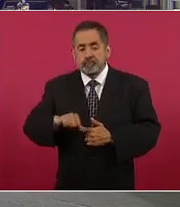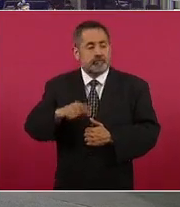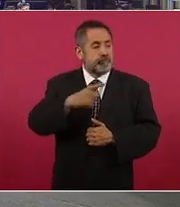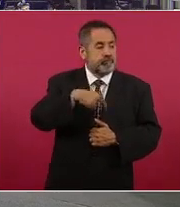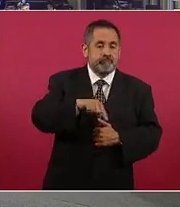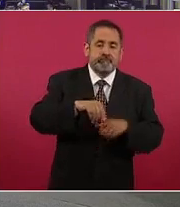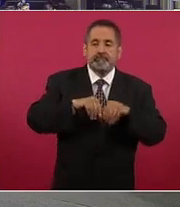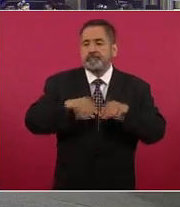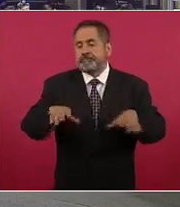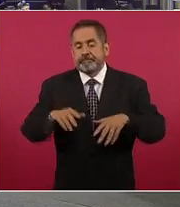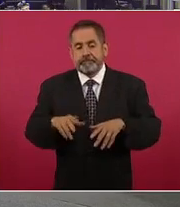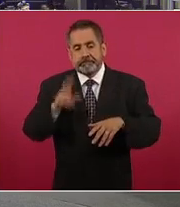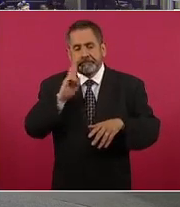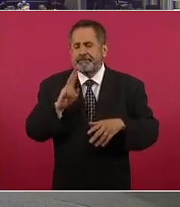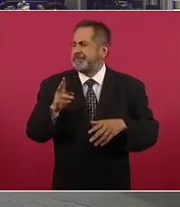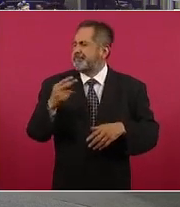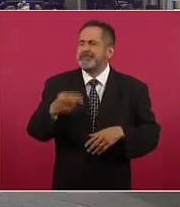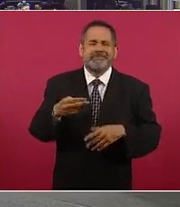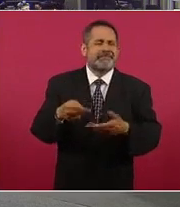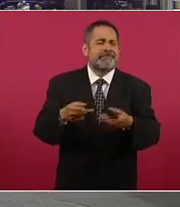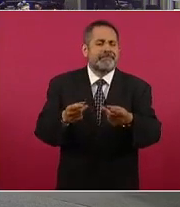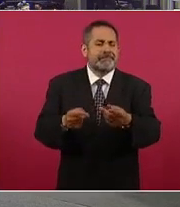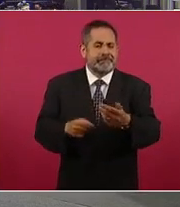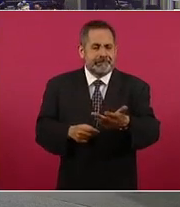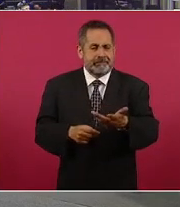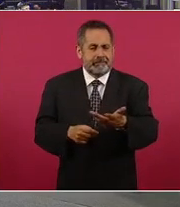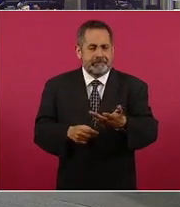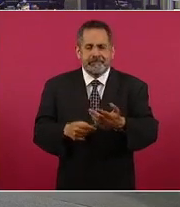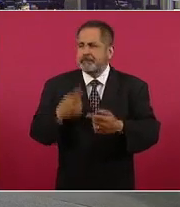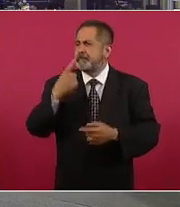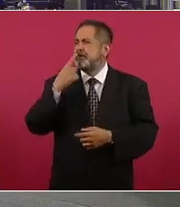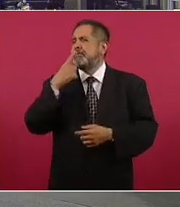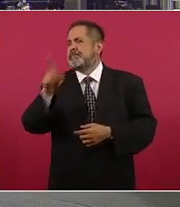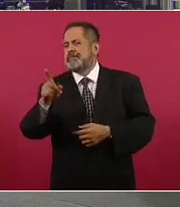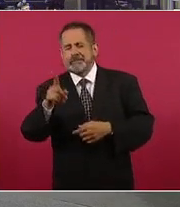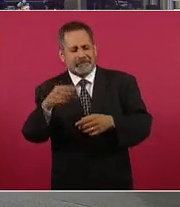a ¿cómo se llama? cuando se presenta una denuncia